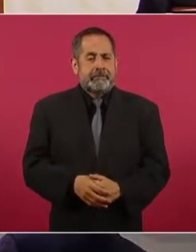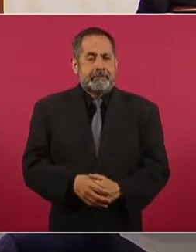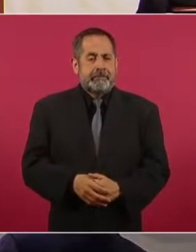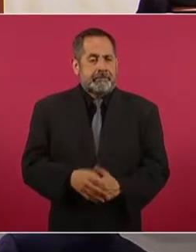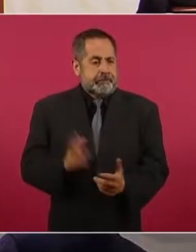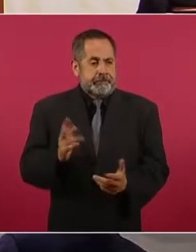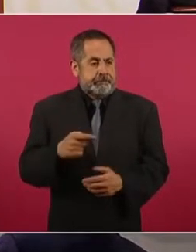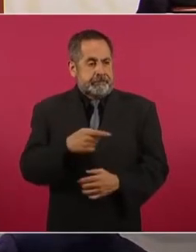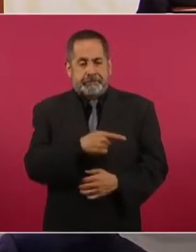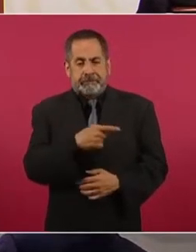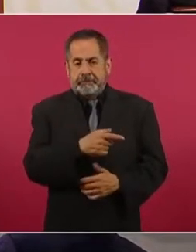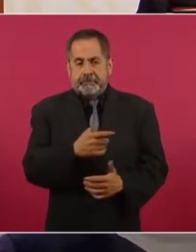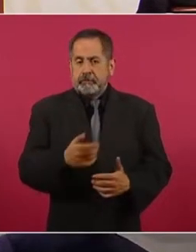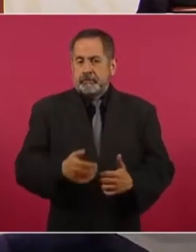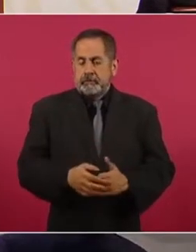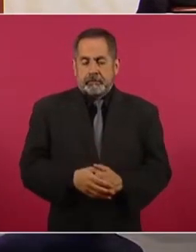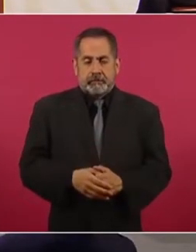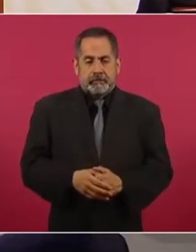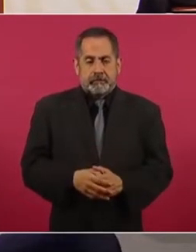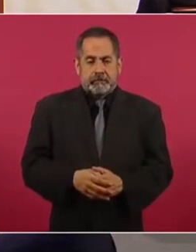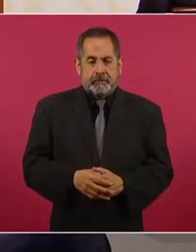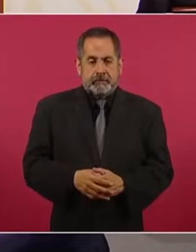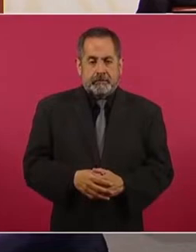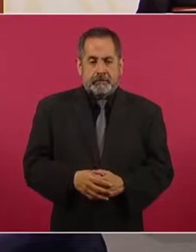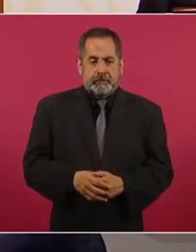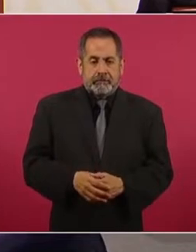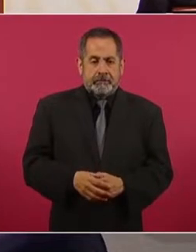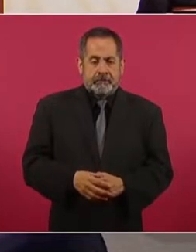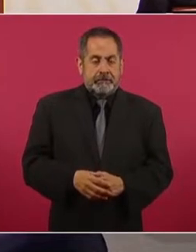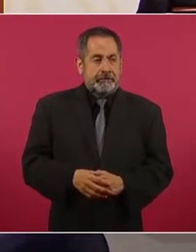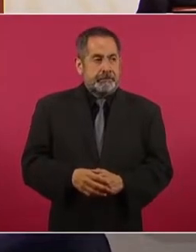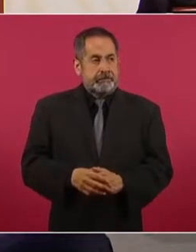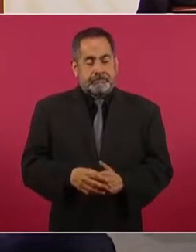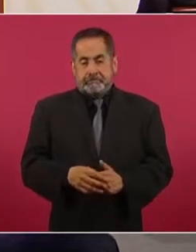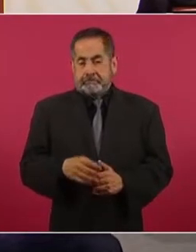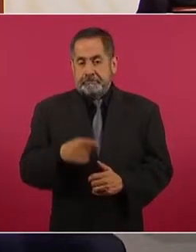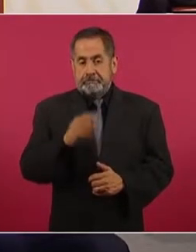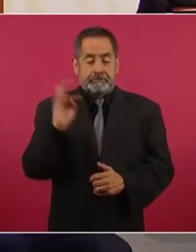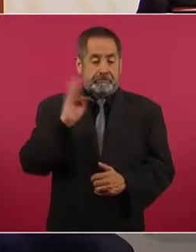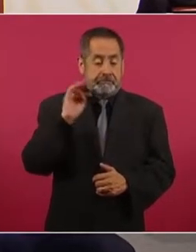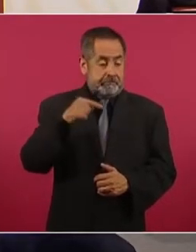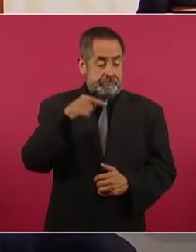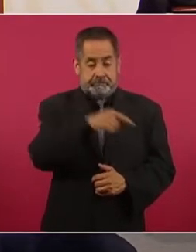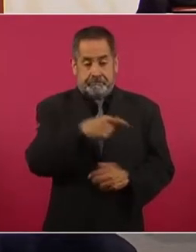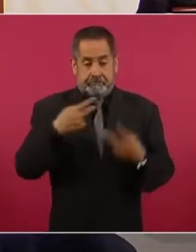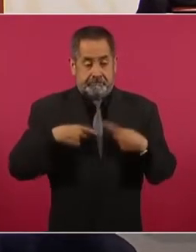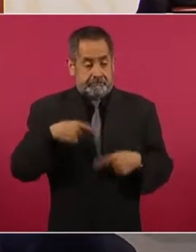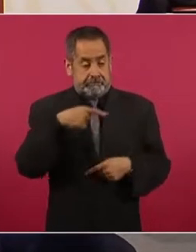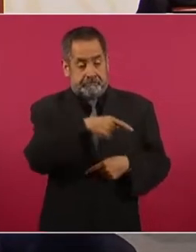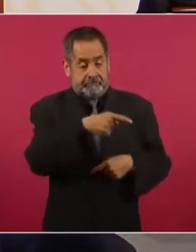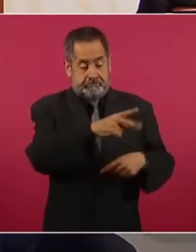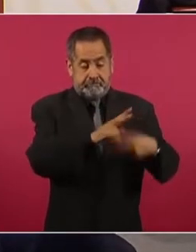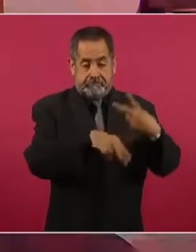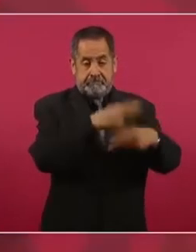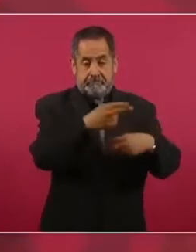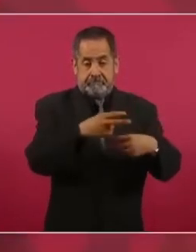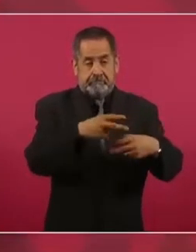Pero, a lo mejor va el señor al templo,